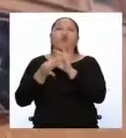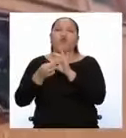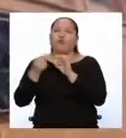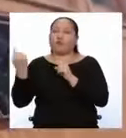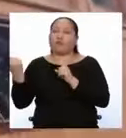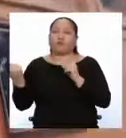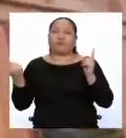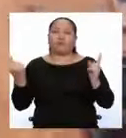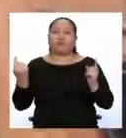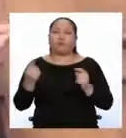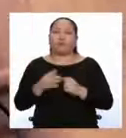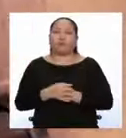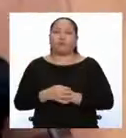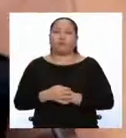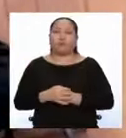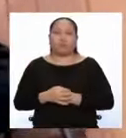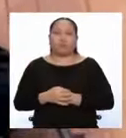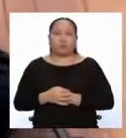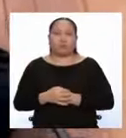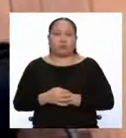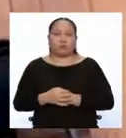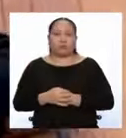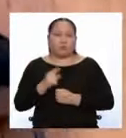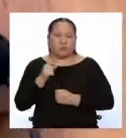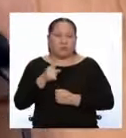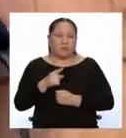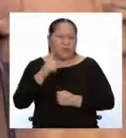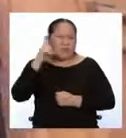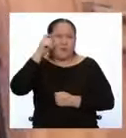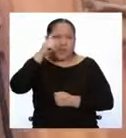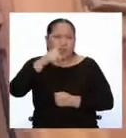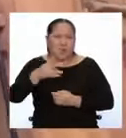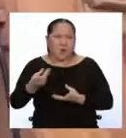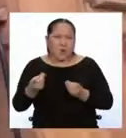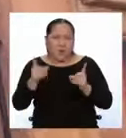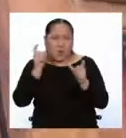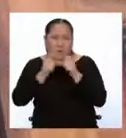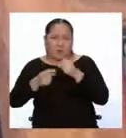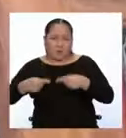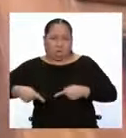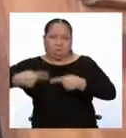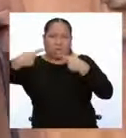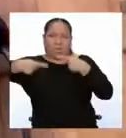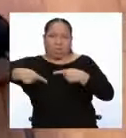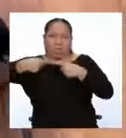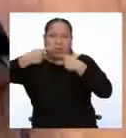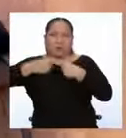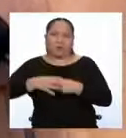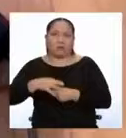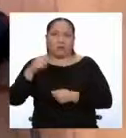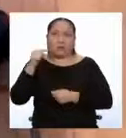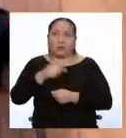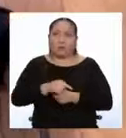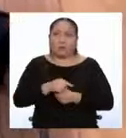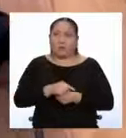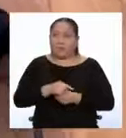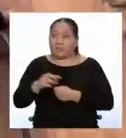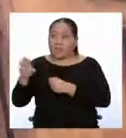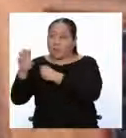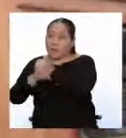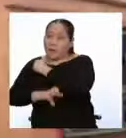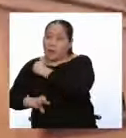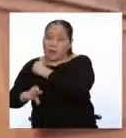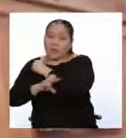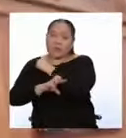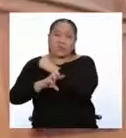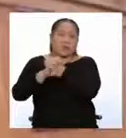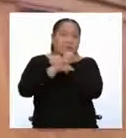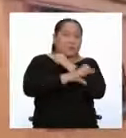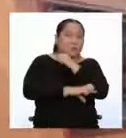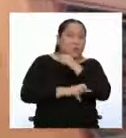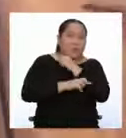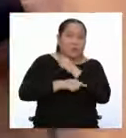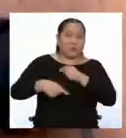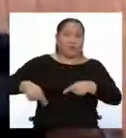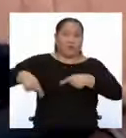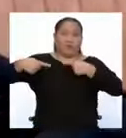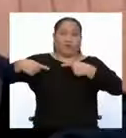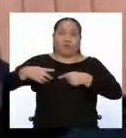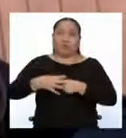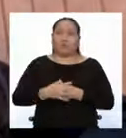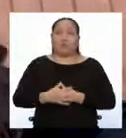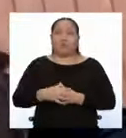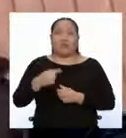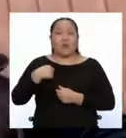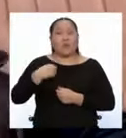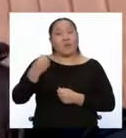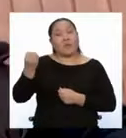¡Qué fe se van poniendo las cosas cuando la gente se pelea, ¿no? Y peor aún, si el conflicto es entre países. Hace un tiempo me